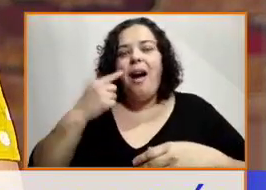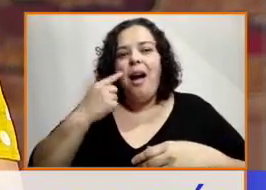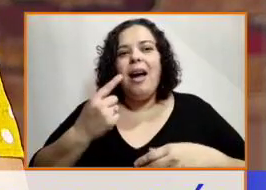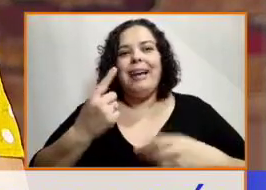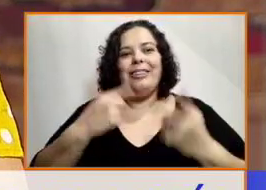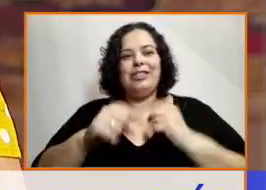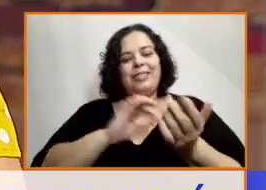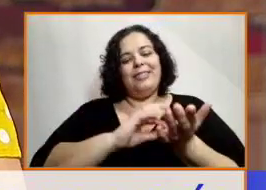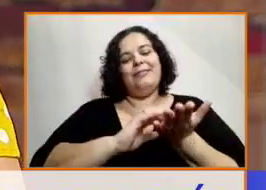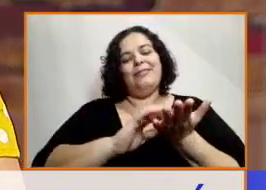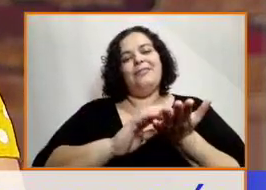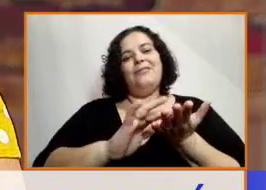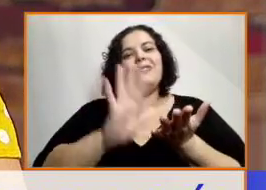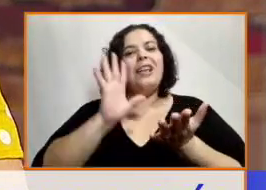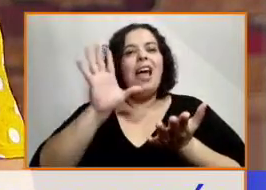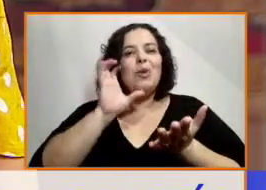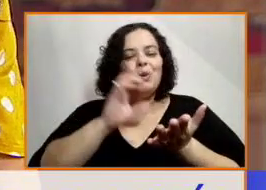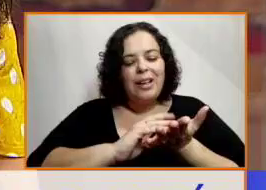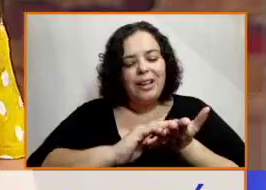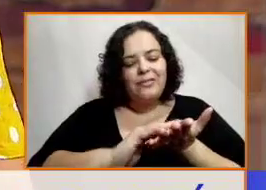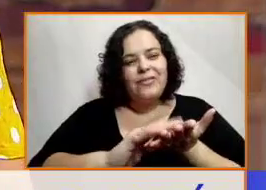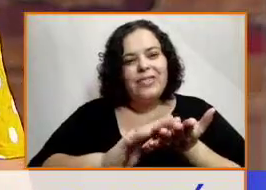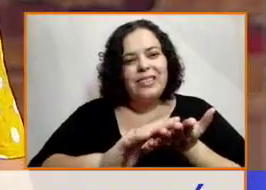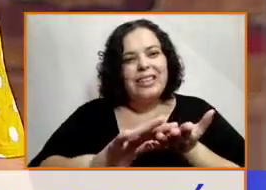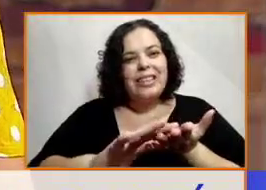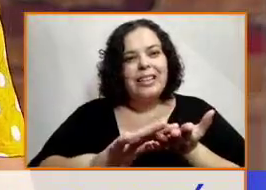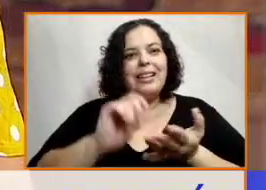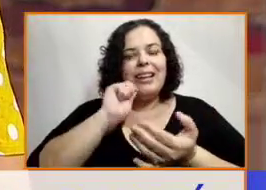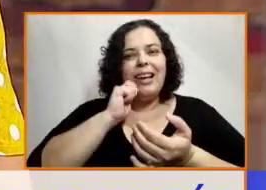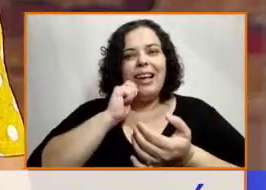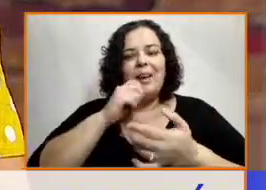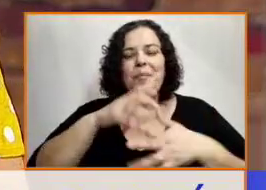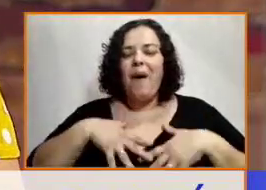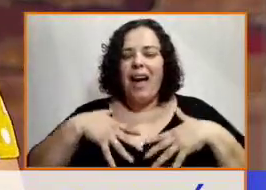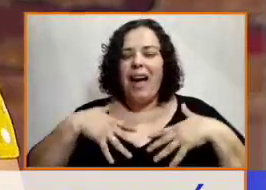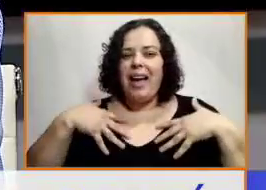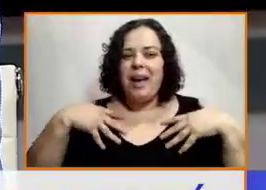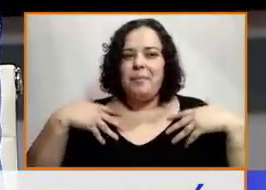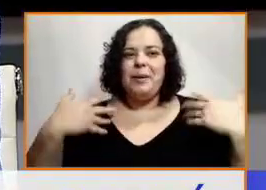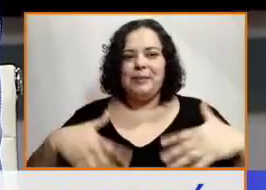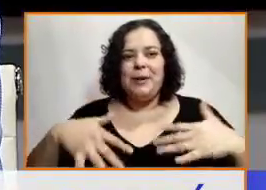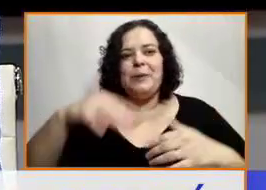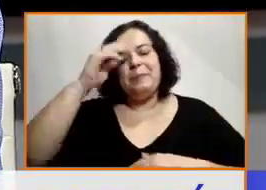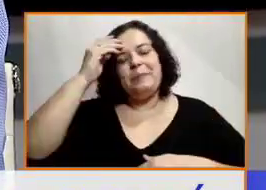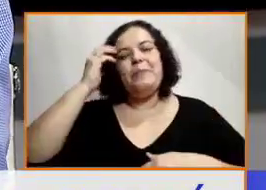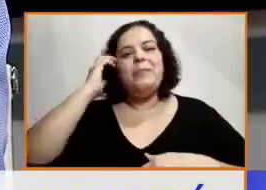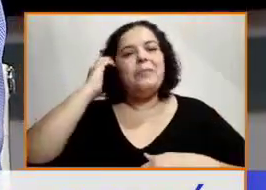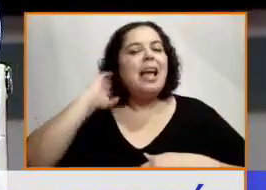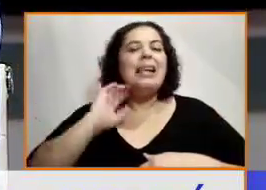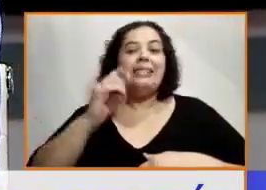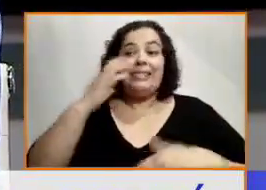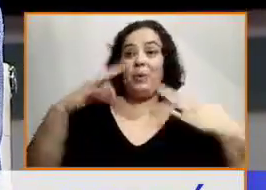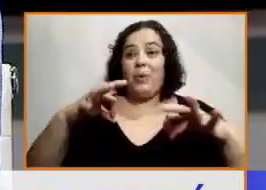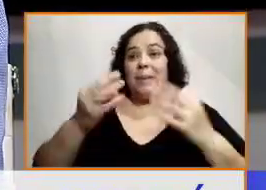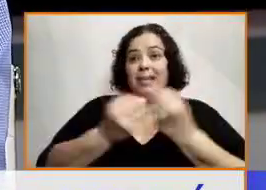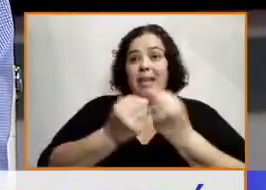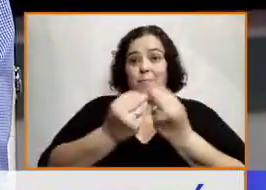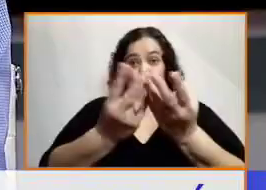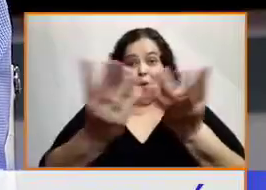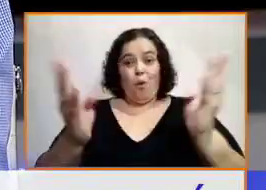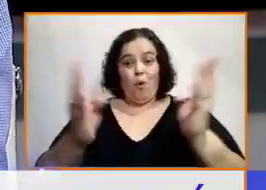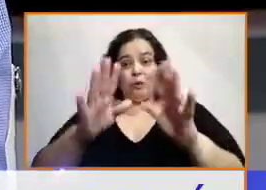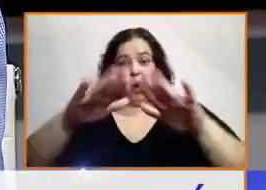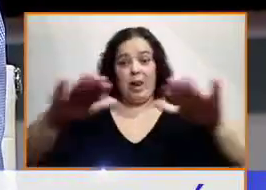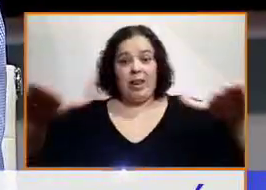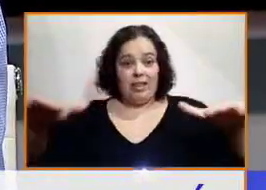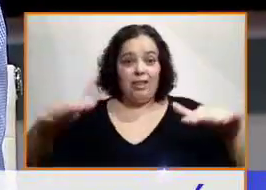emocionante. Seguramente haya muchos niños del otro lado mirando esto, así que podés invitarlos a conocer la